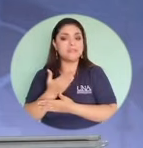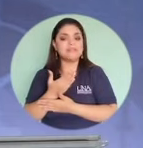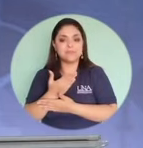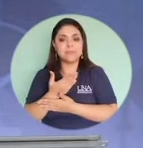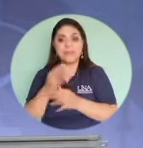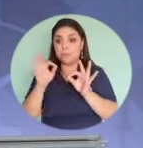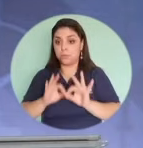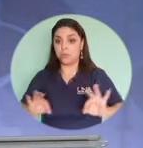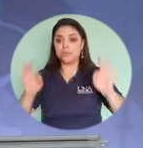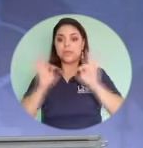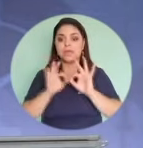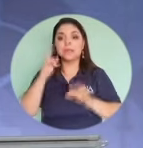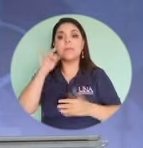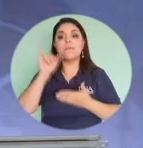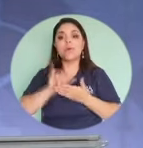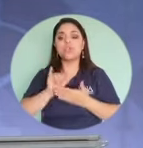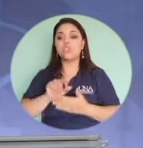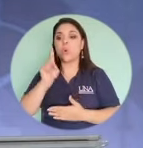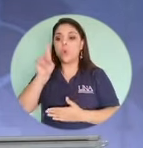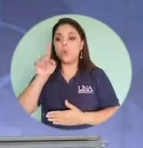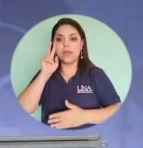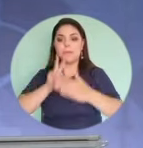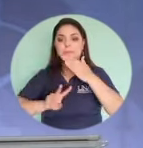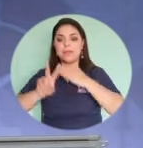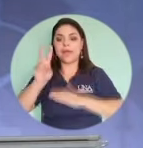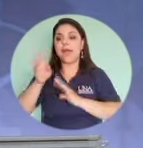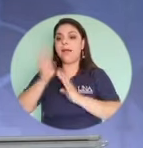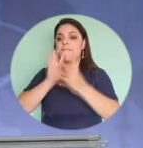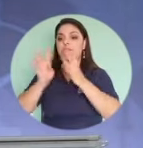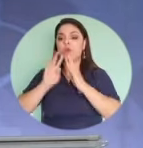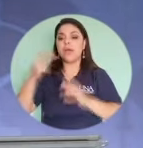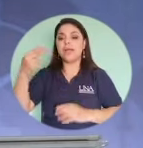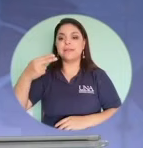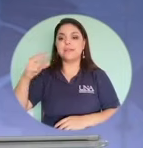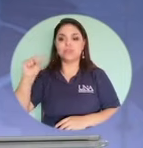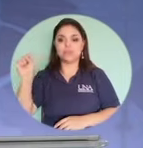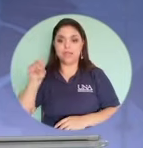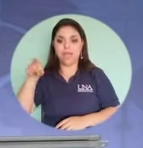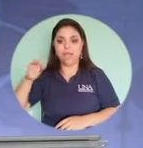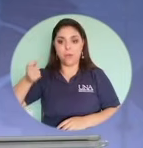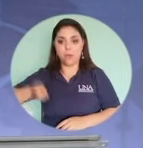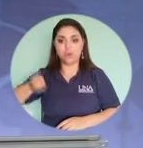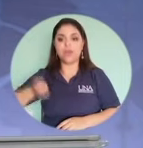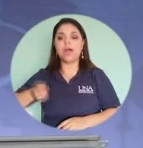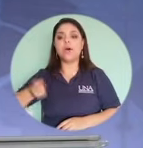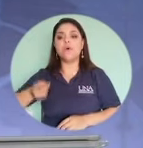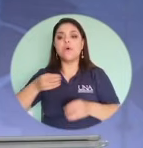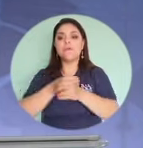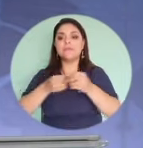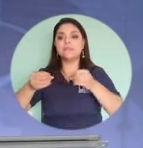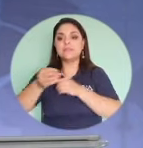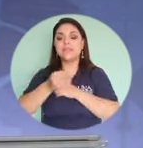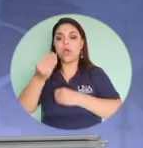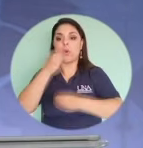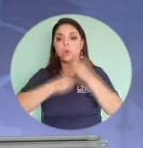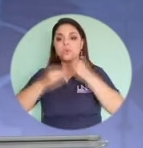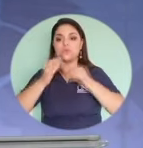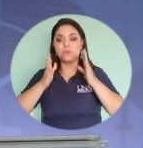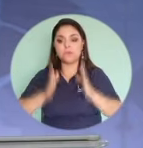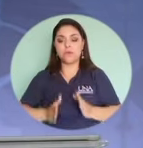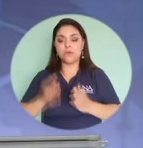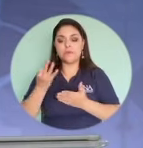es muy importante. Por eso una mirada conversó con Ernesto Solano, quien es abogado de la Oficina del Consumidor Financiero,